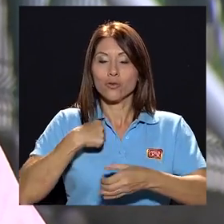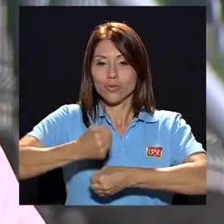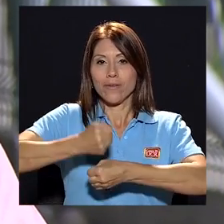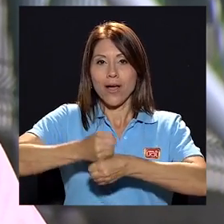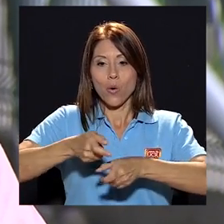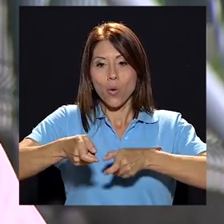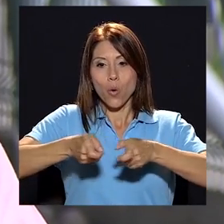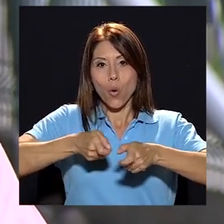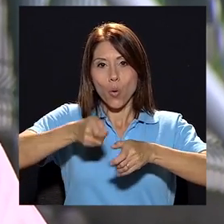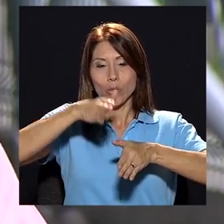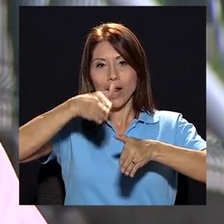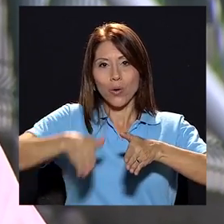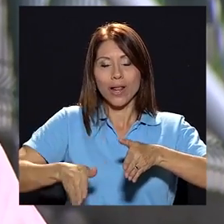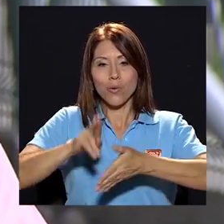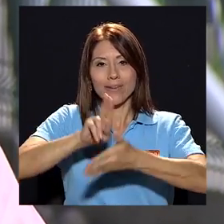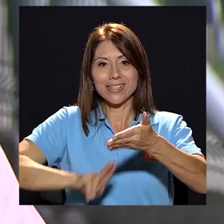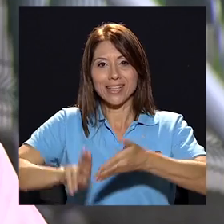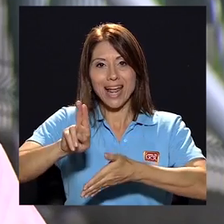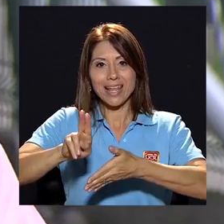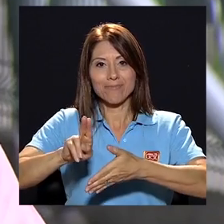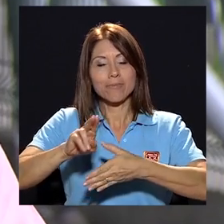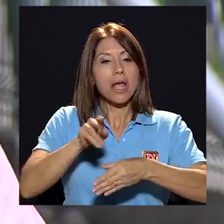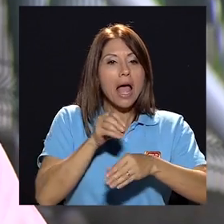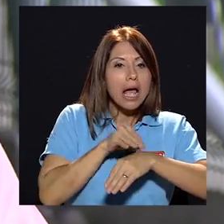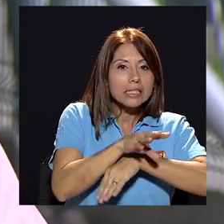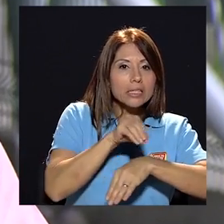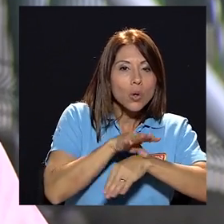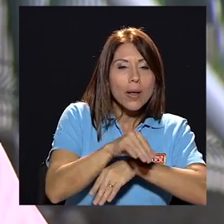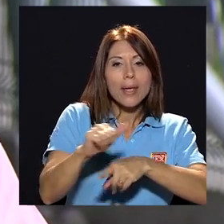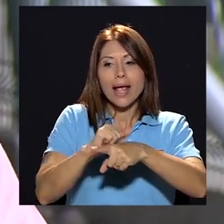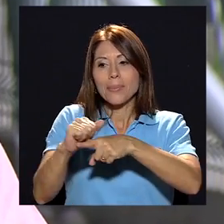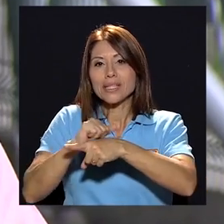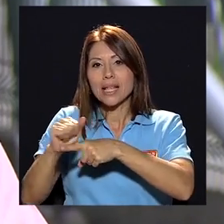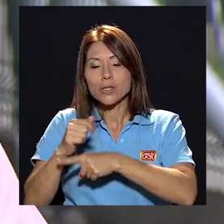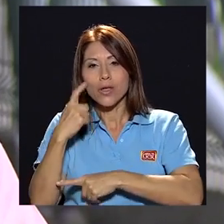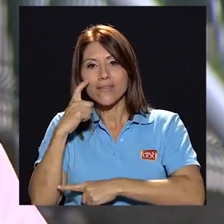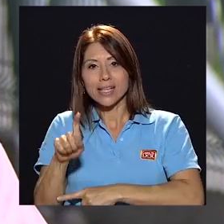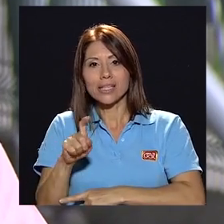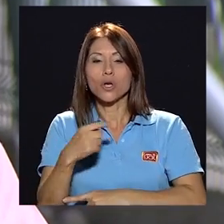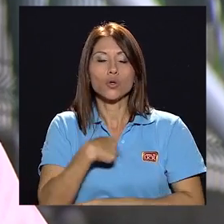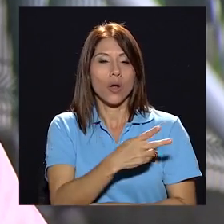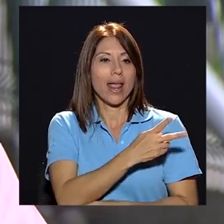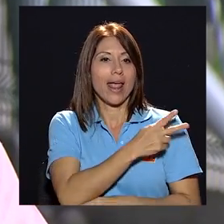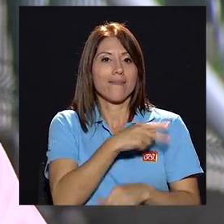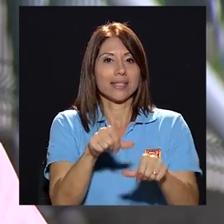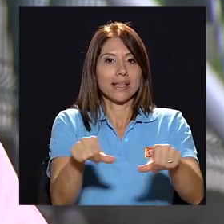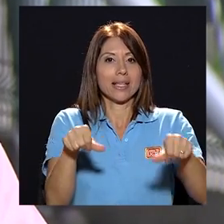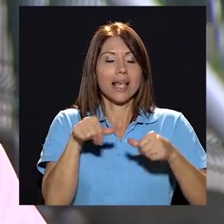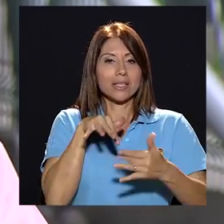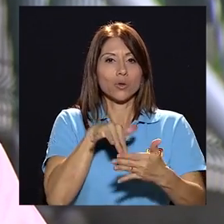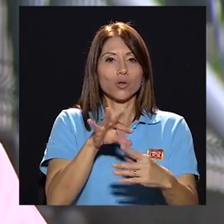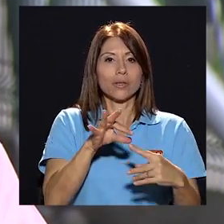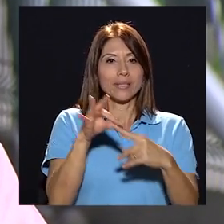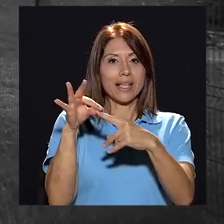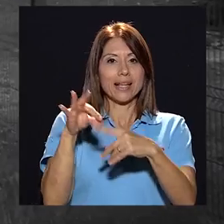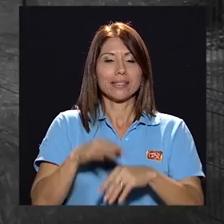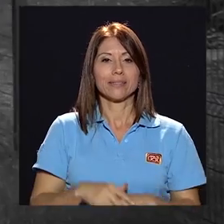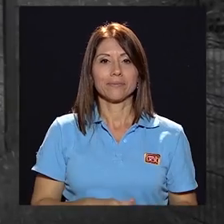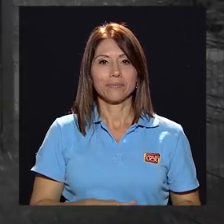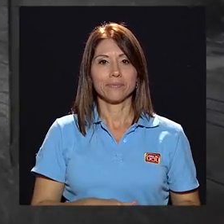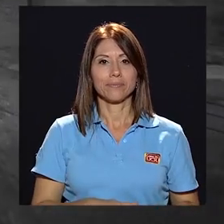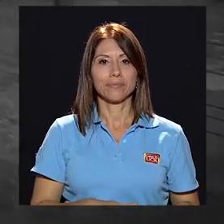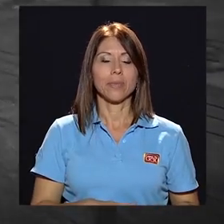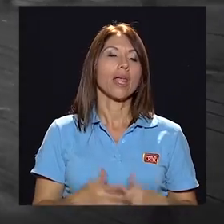en la Contraloría Universitaria, haciendo funciones de asesoramiento, capacitación y fiscalización. Soy el jefe de la sección de estudios especiales.